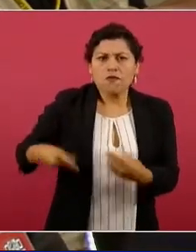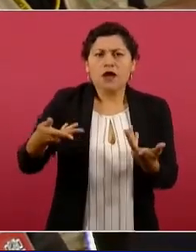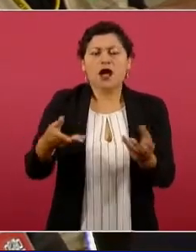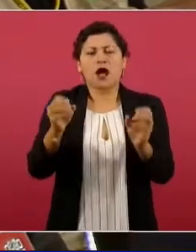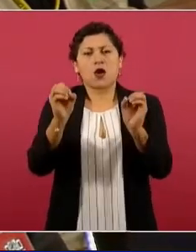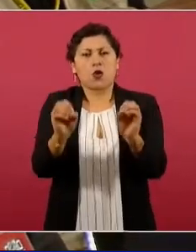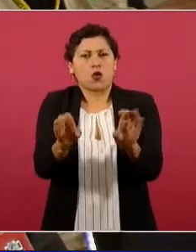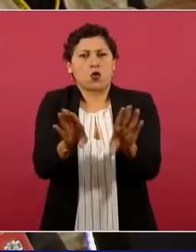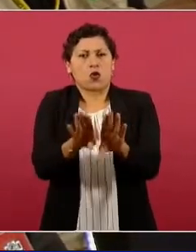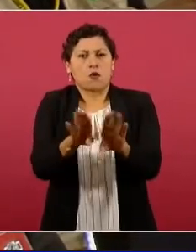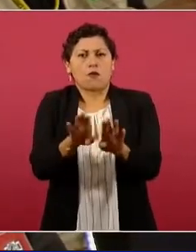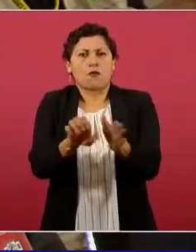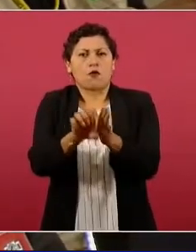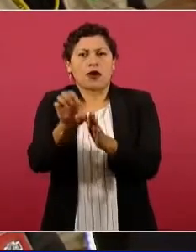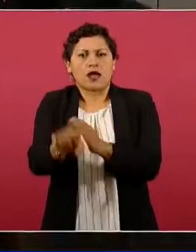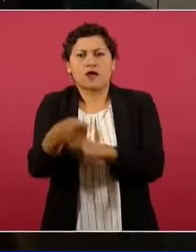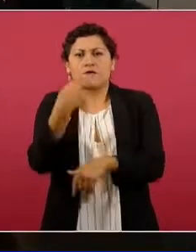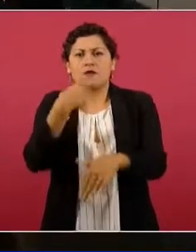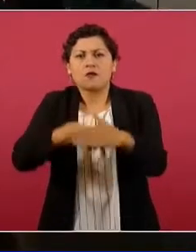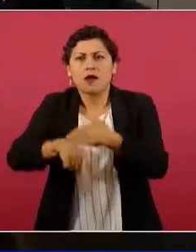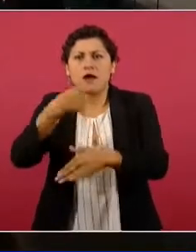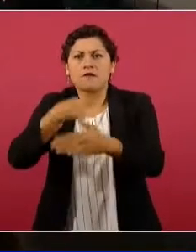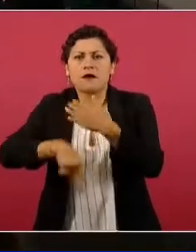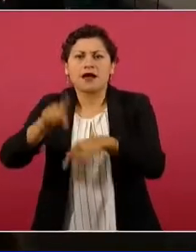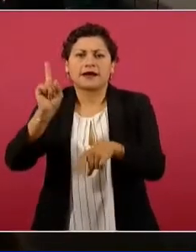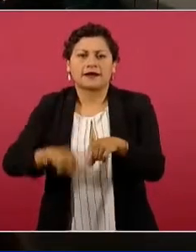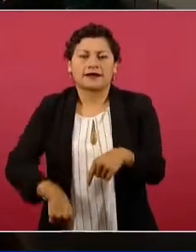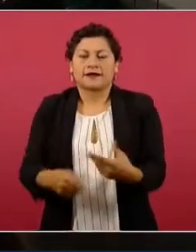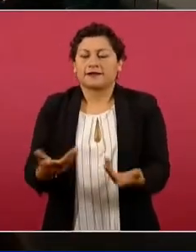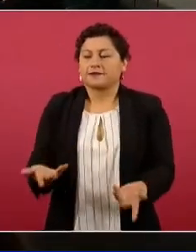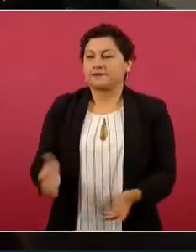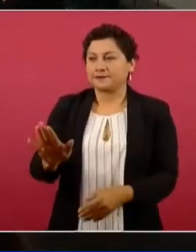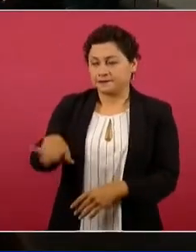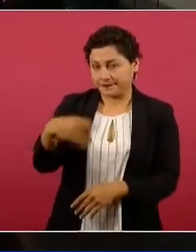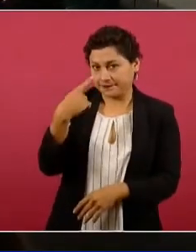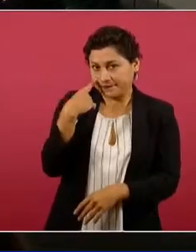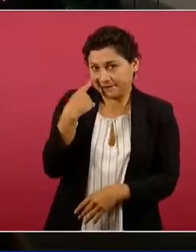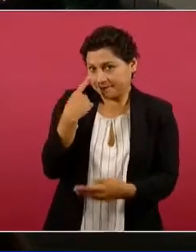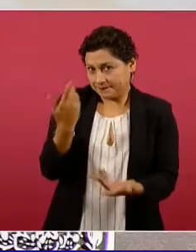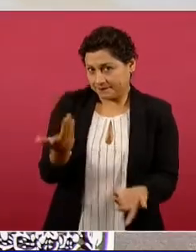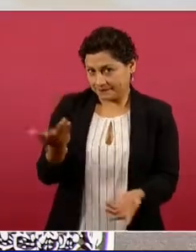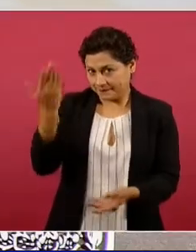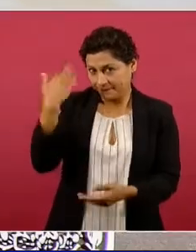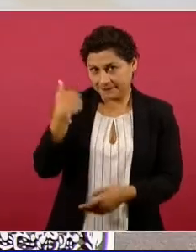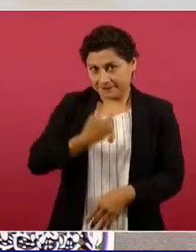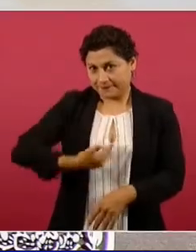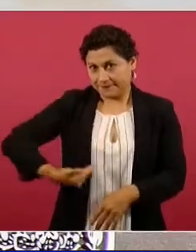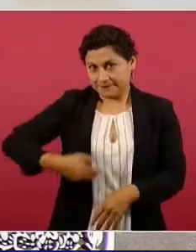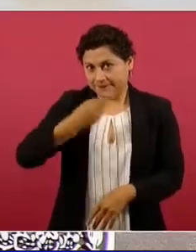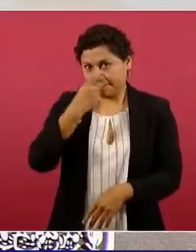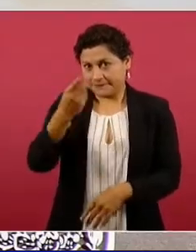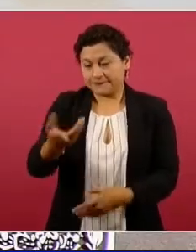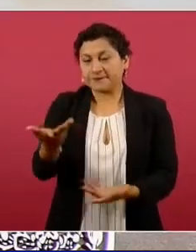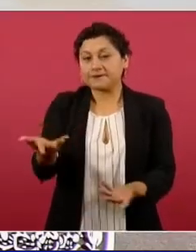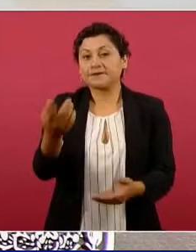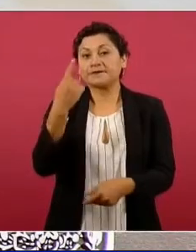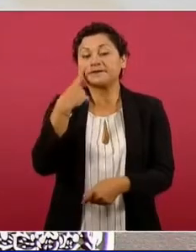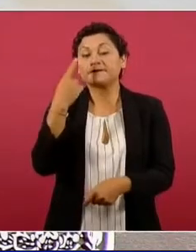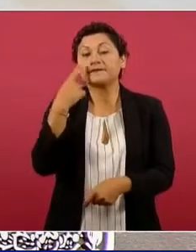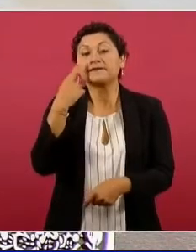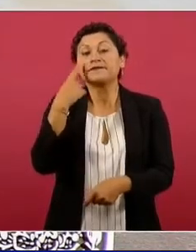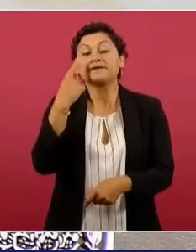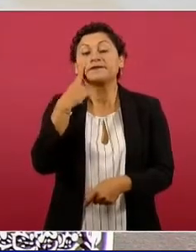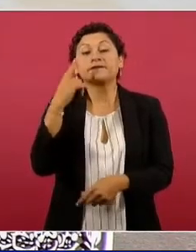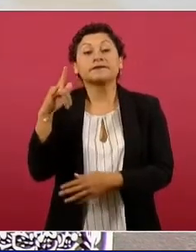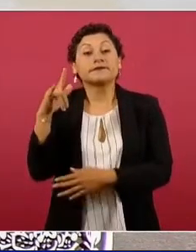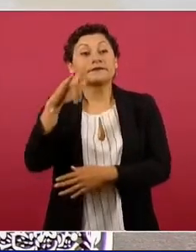el origen de estas quejas? Pues miren, como lo mencionó una vez el señor presidente, a la línea aérea le encanta echarle la culpa